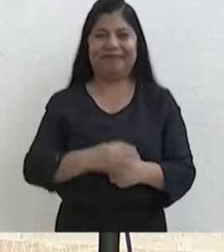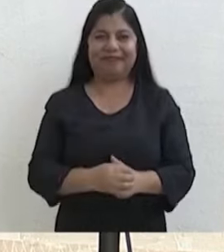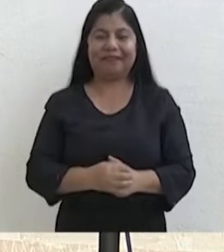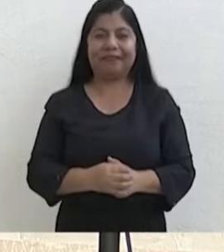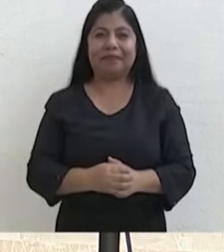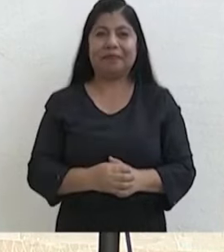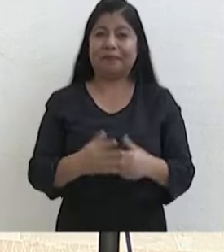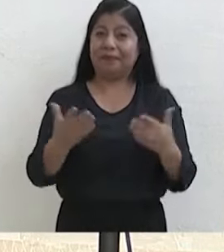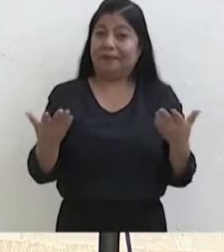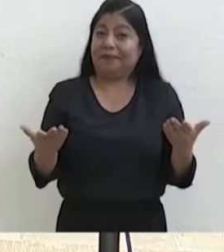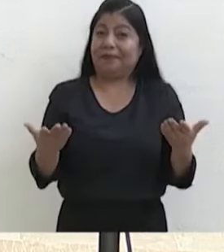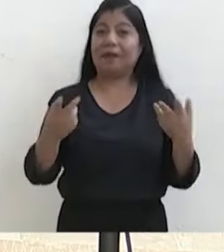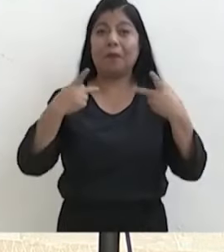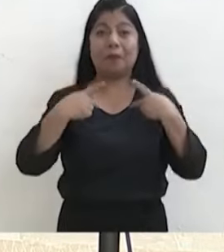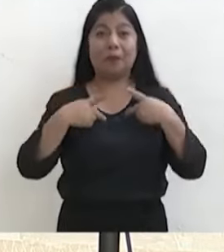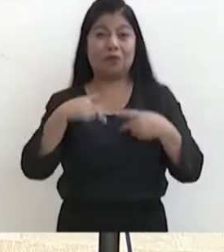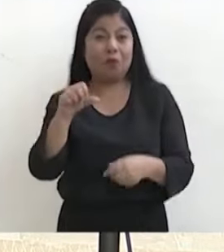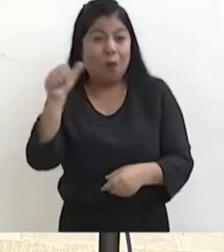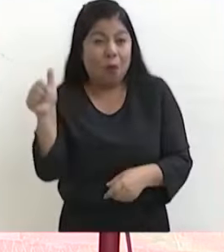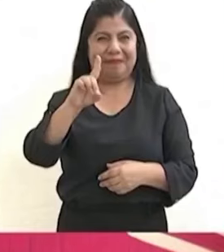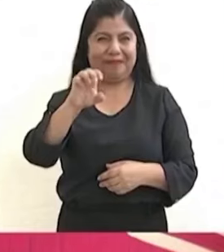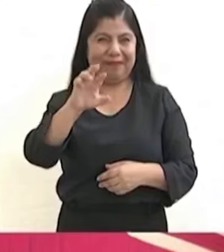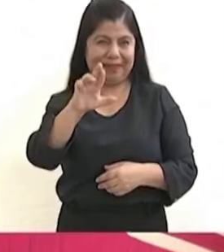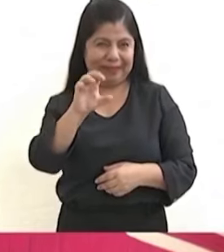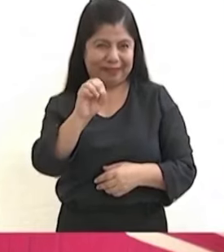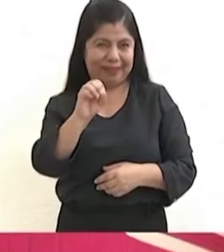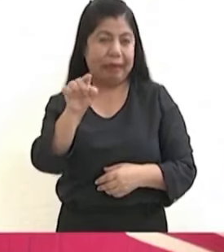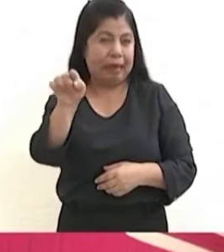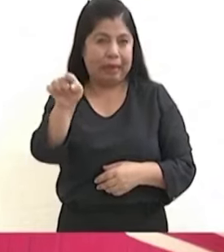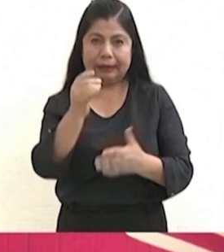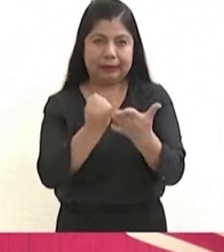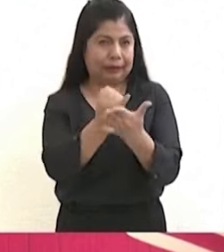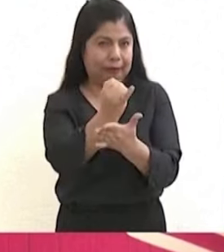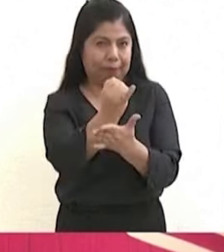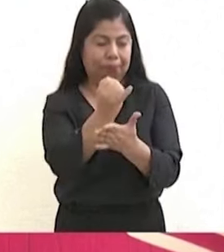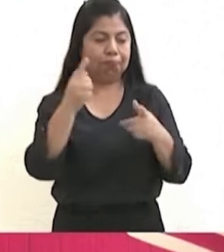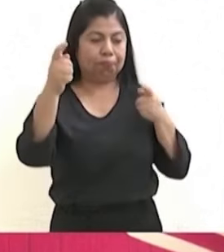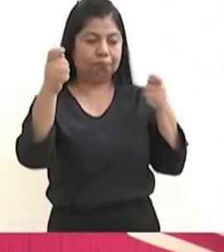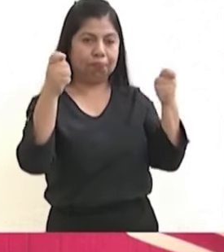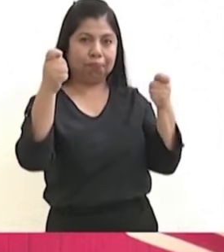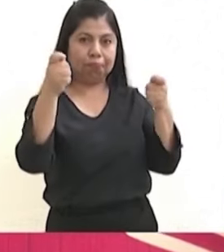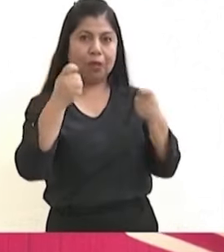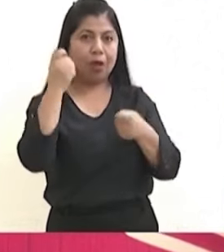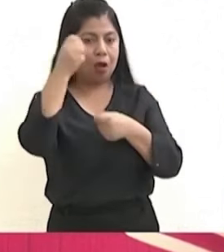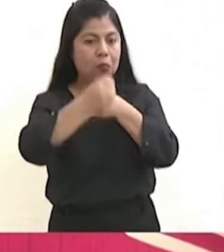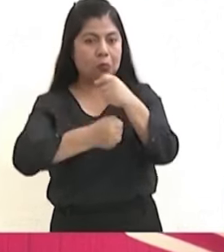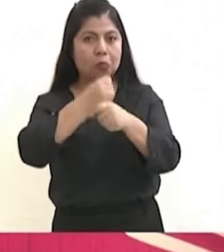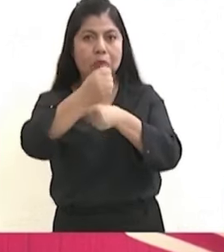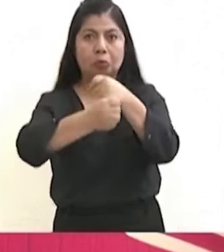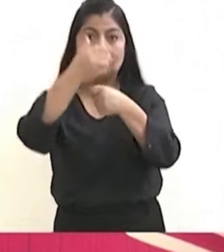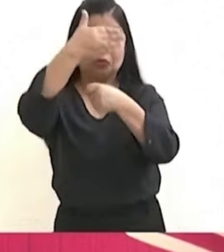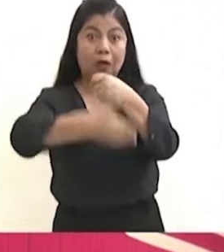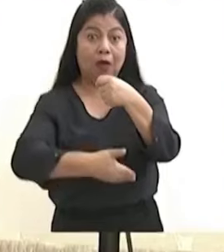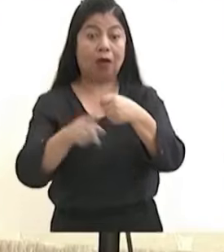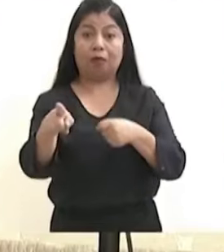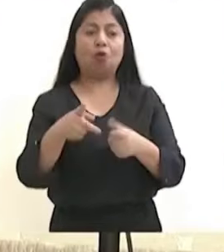Si fuese, si hubiese sido bueno, yo ya termino mi ciclo y me voy